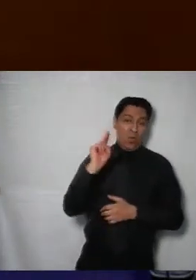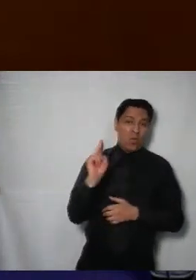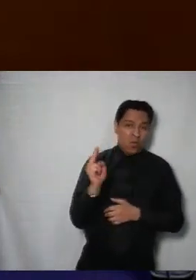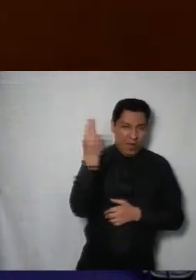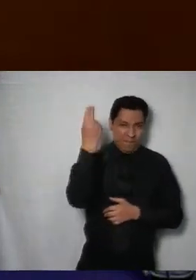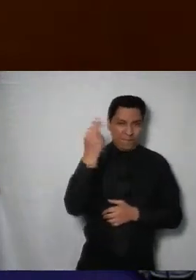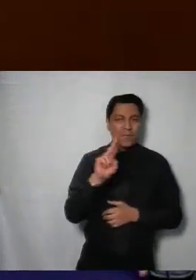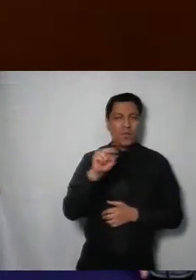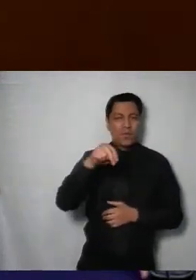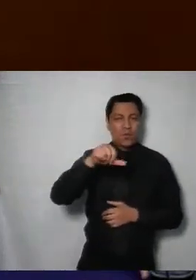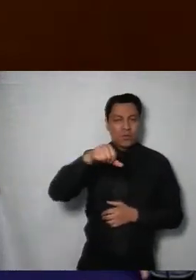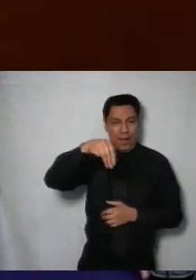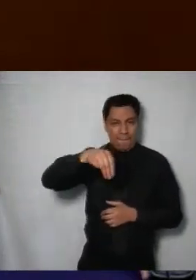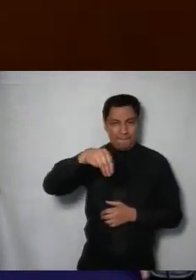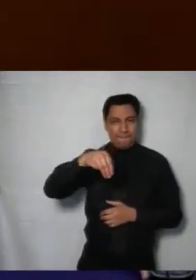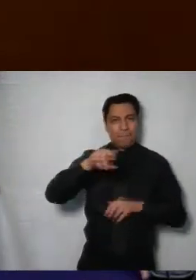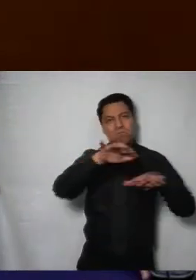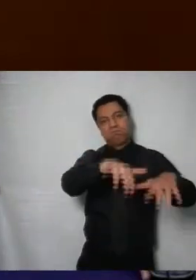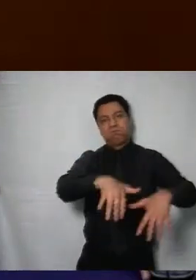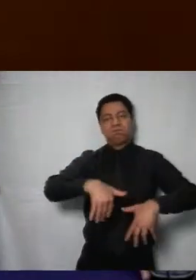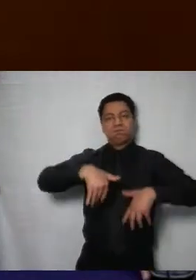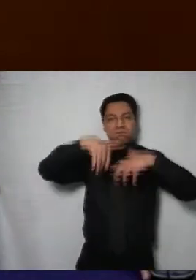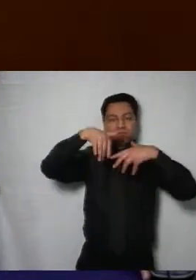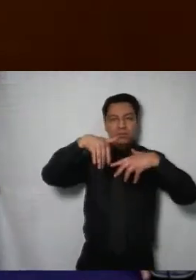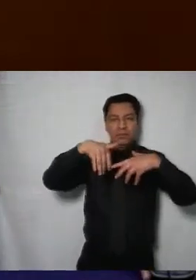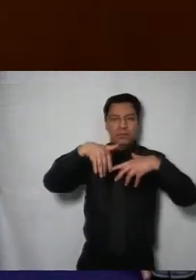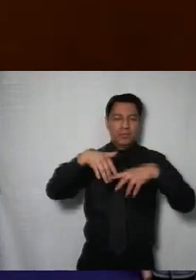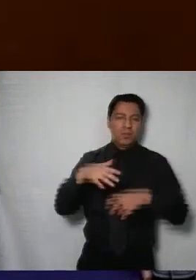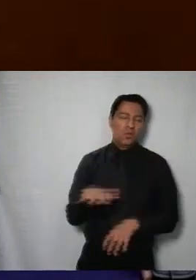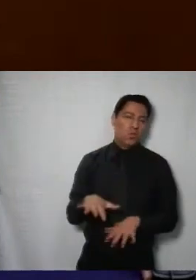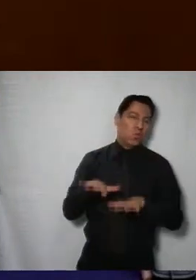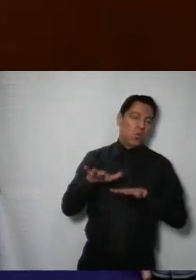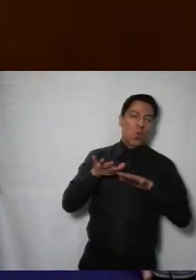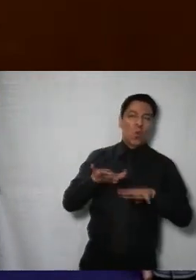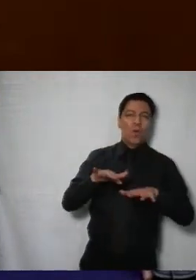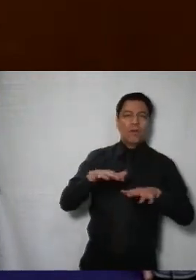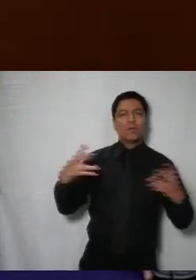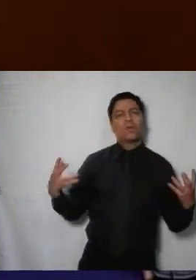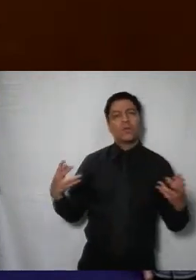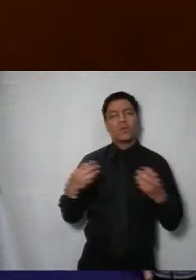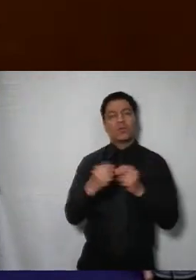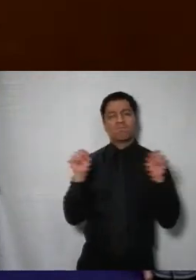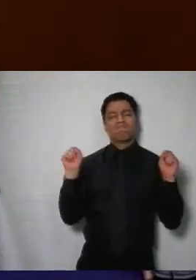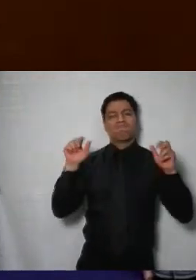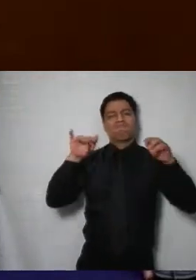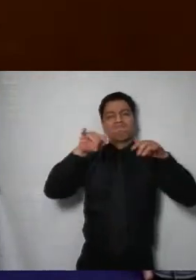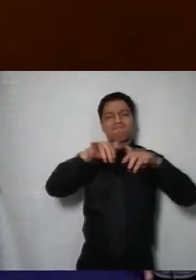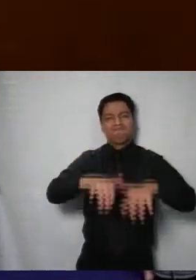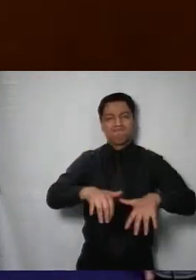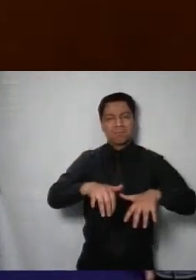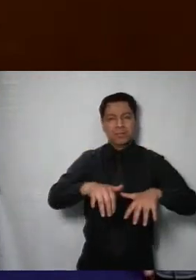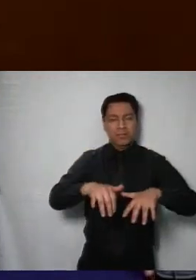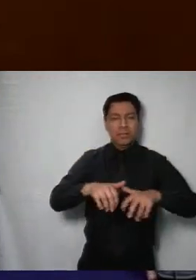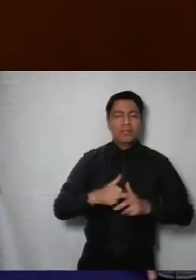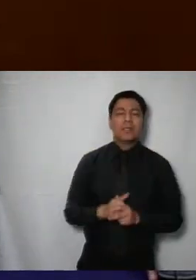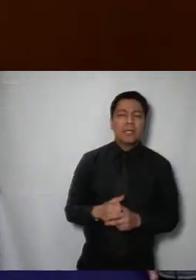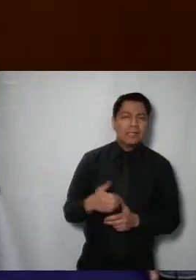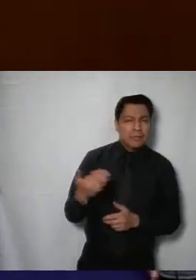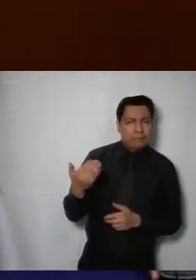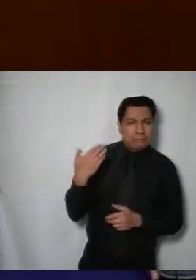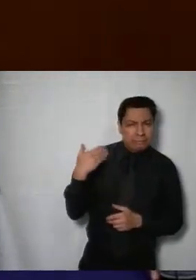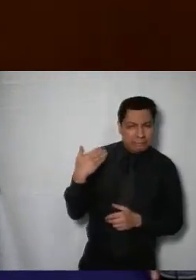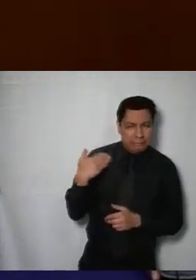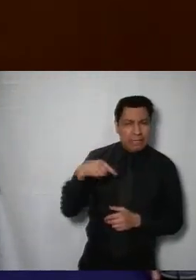quisiera inscribir en asuntos generales en participación del libro Agenda 2030 una visión desde las juventudes que se